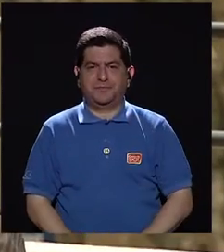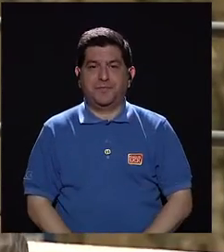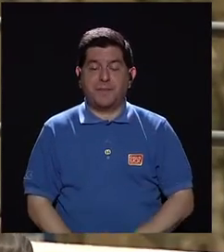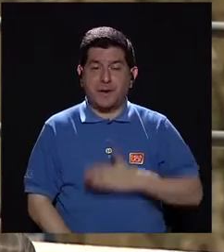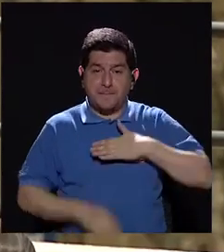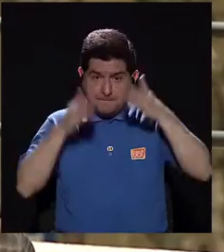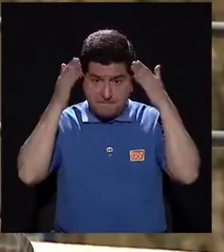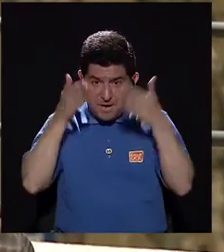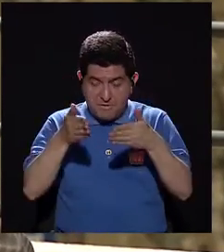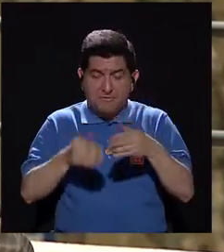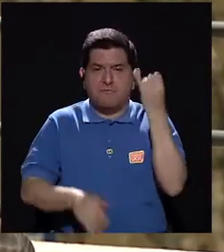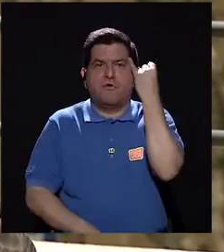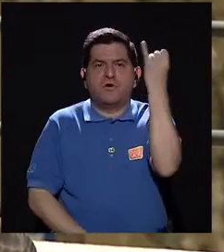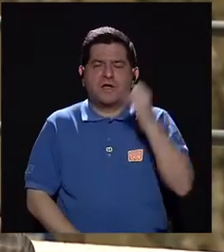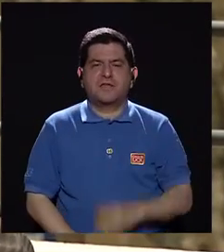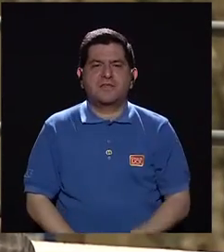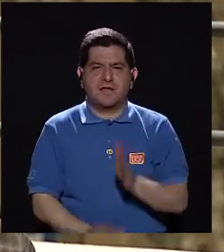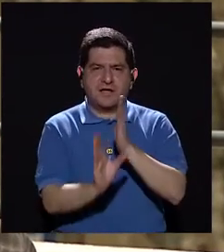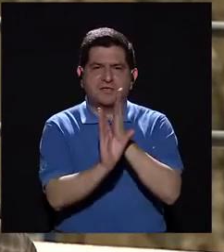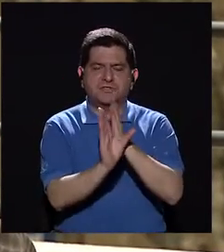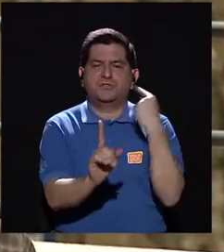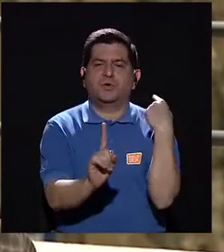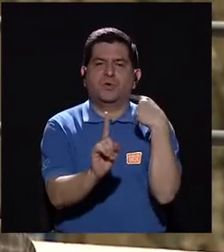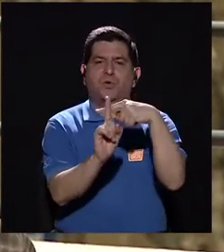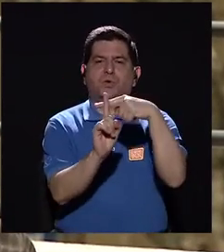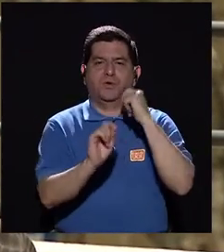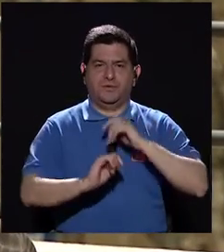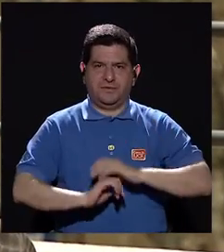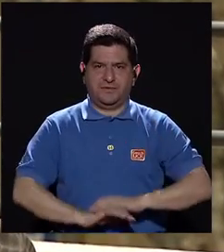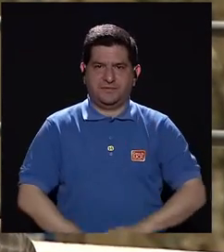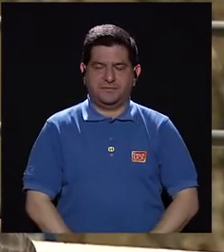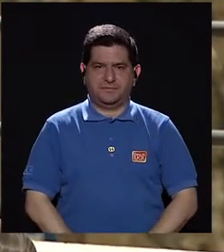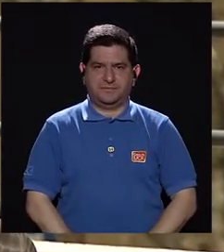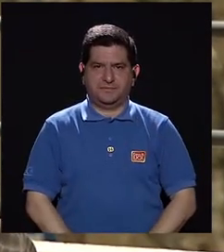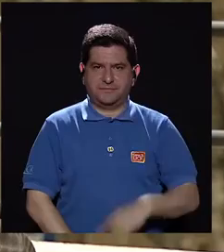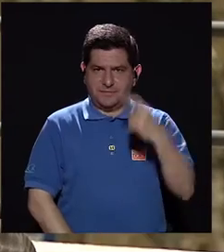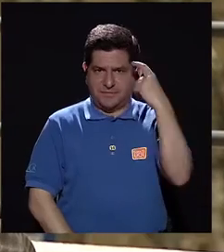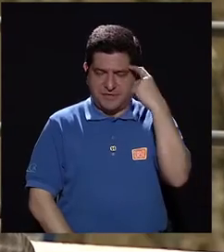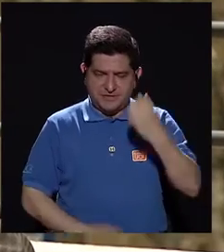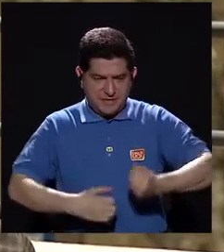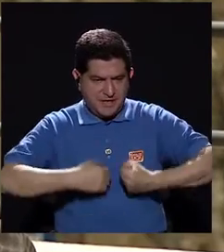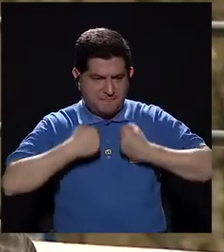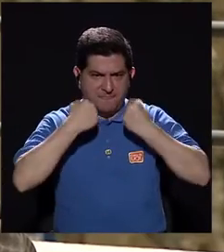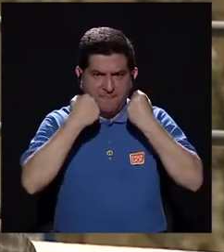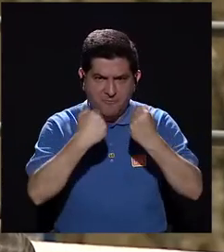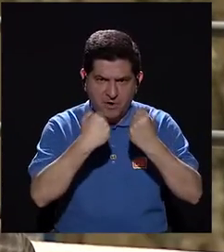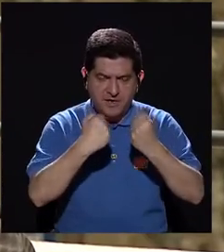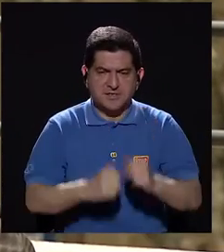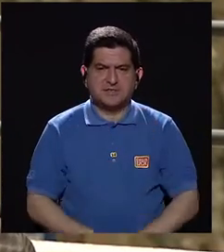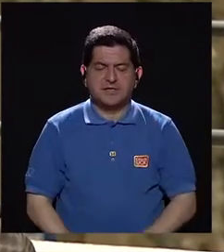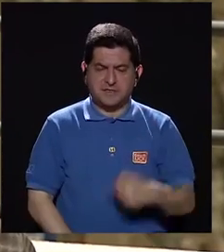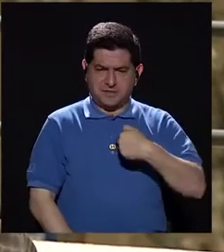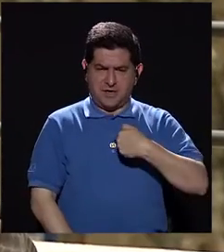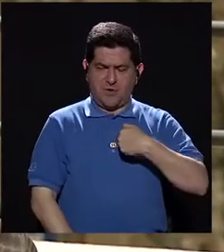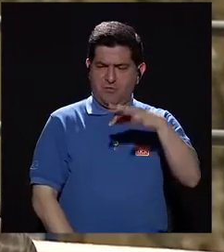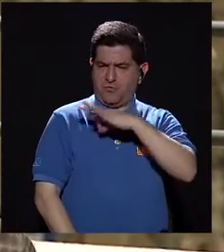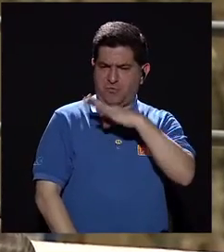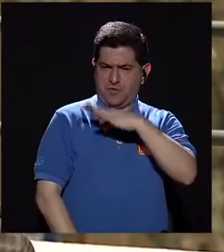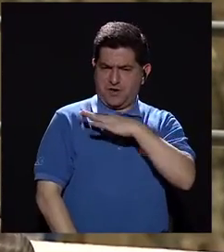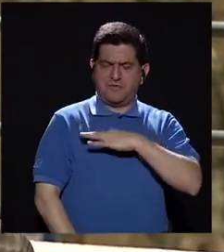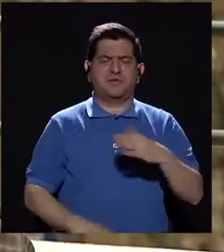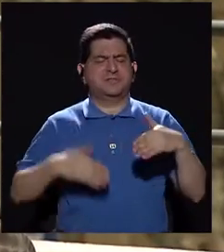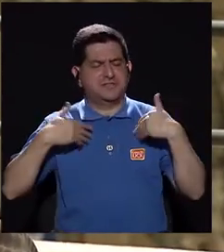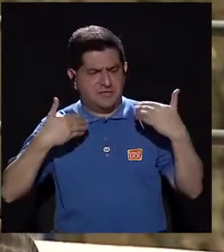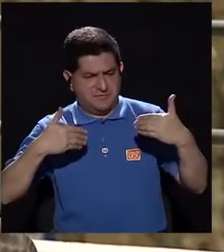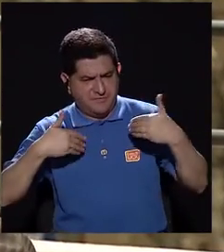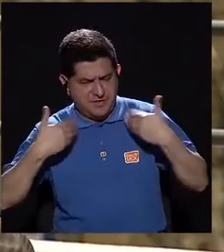mi enfoque es bajo el concepto de la psicología positiva, dentro de las fortalezas de lo que nos hace bien, de